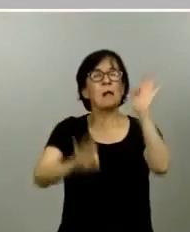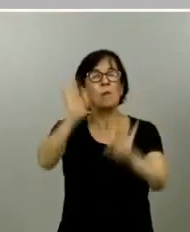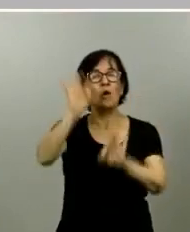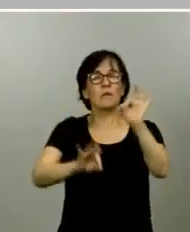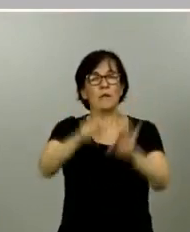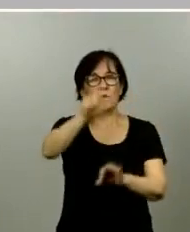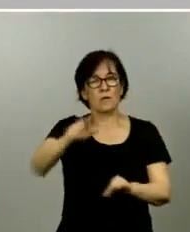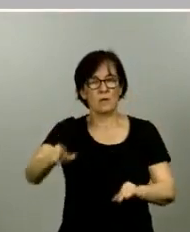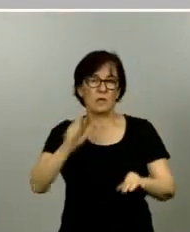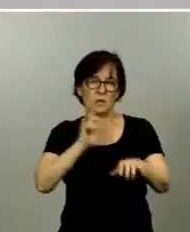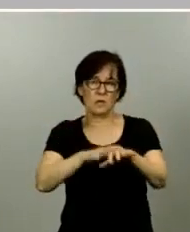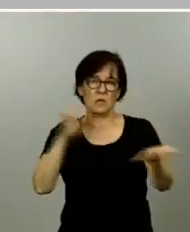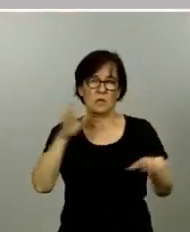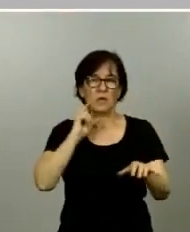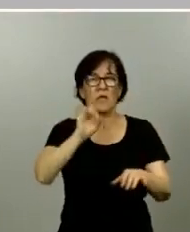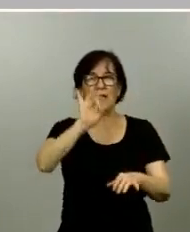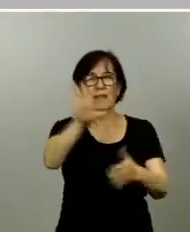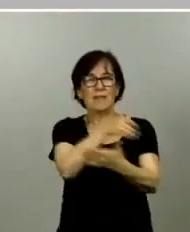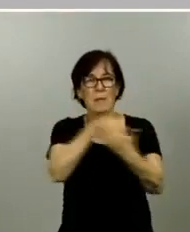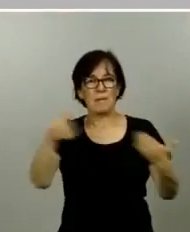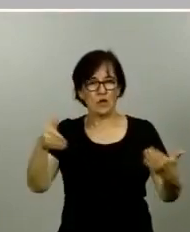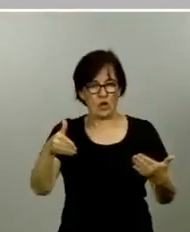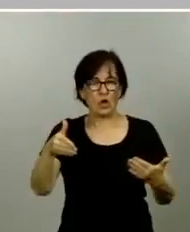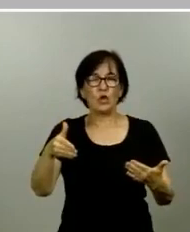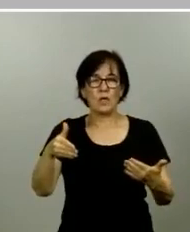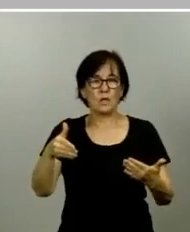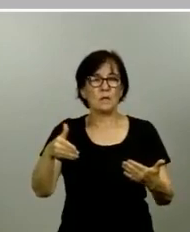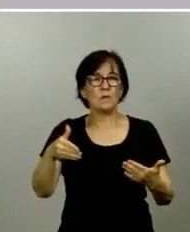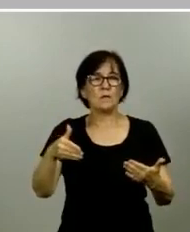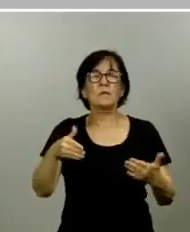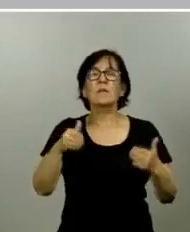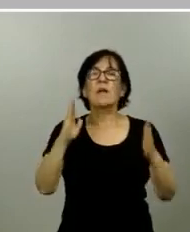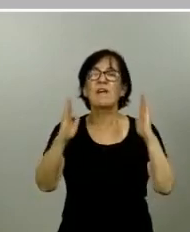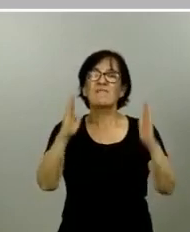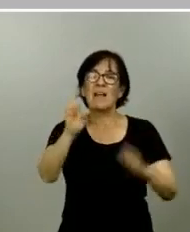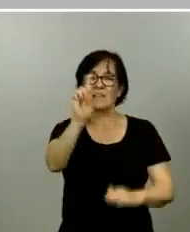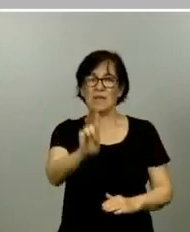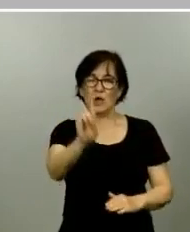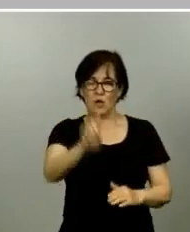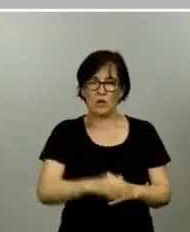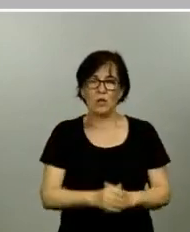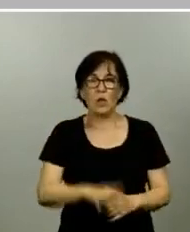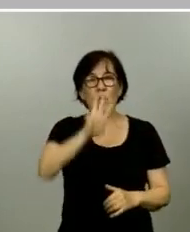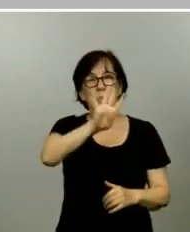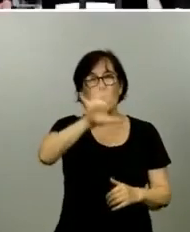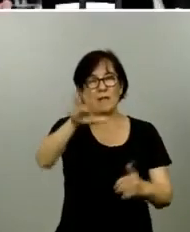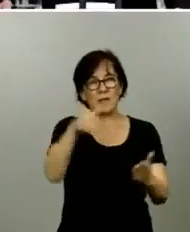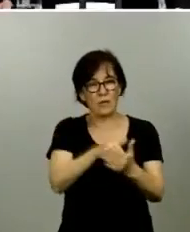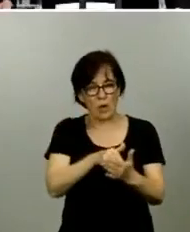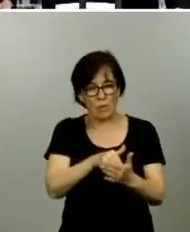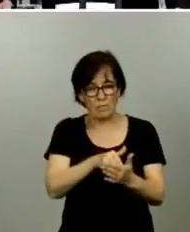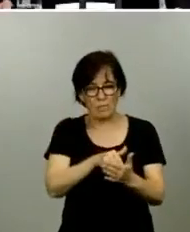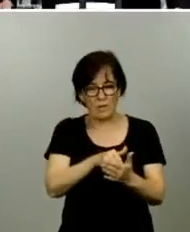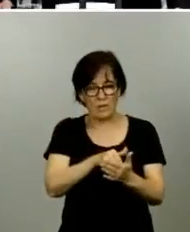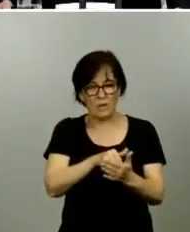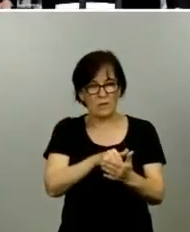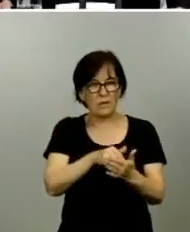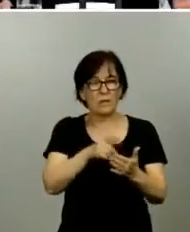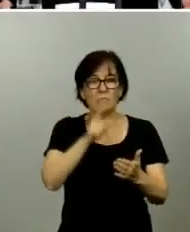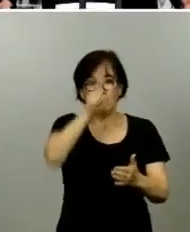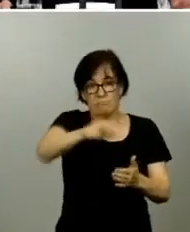decir, aproximadamente unos 15 millones de personas estarán en fase 1 y 45.000 ciudadanos españoles,